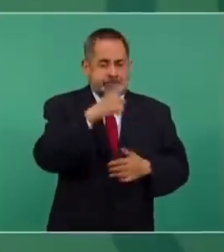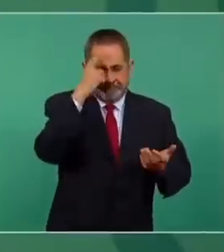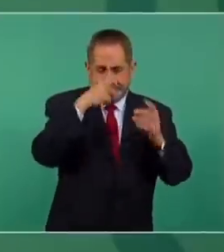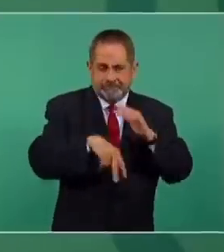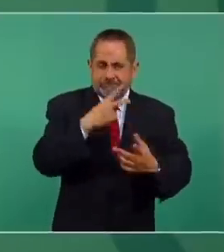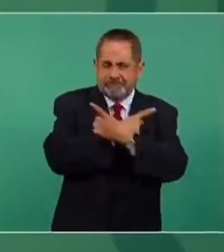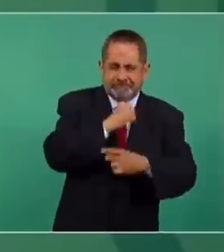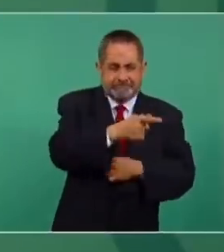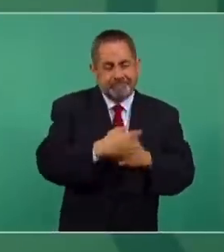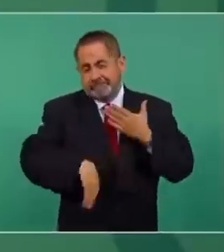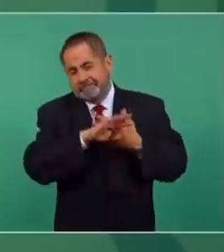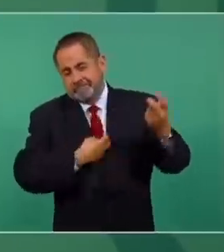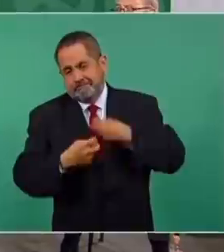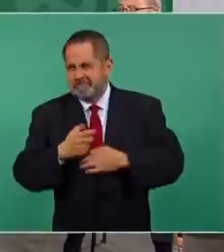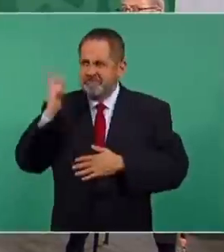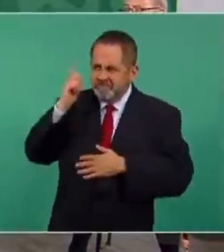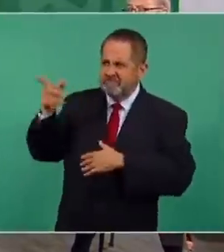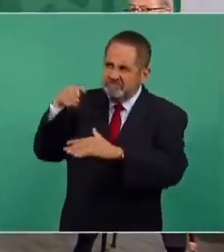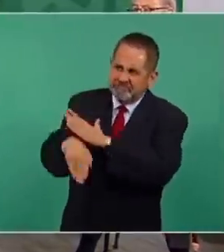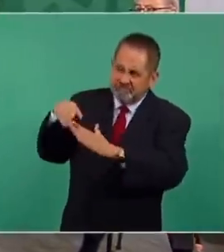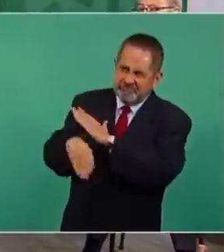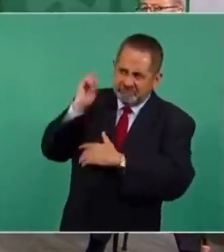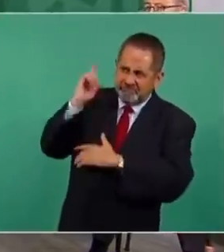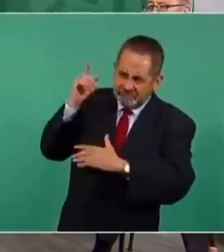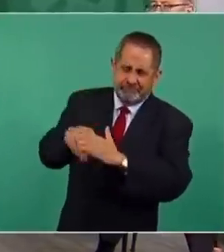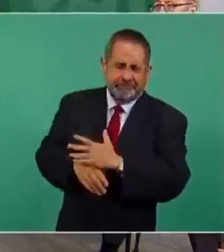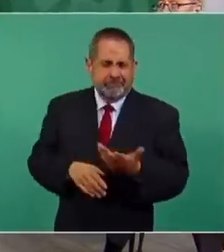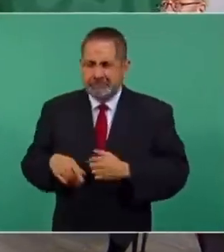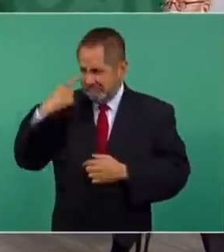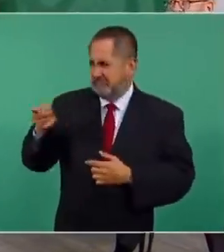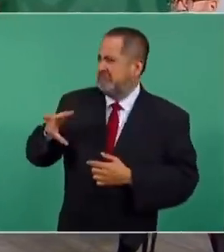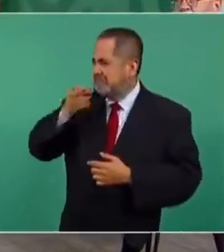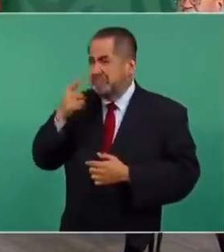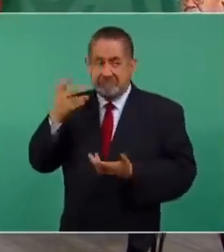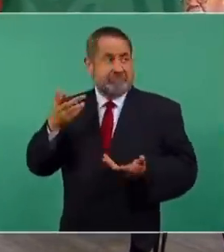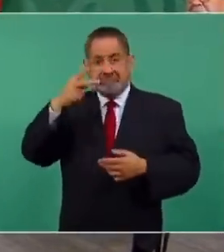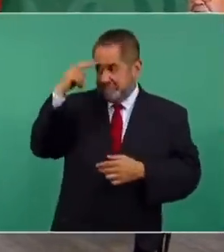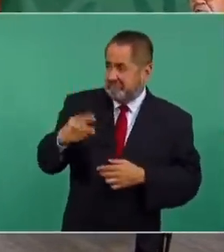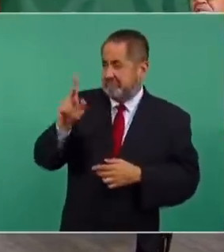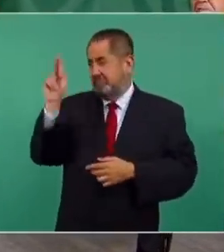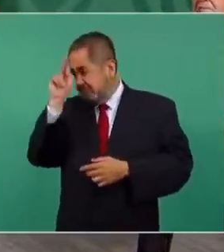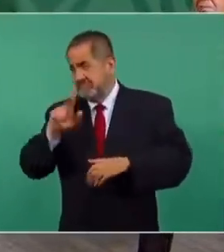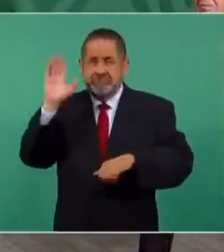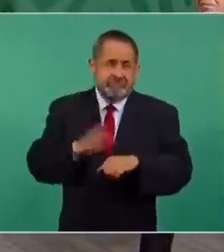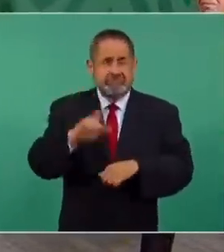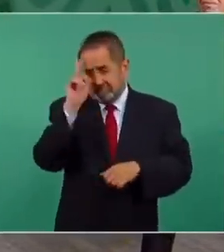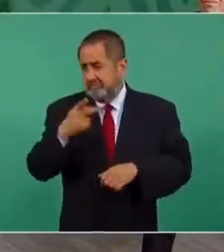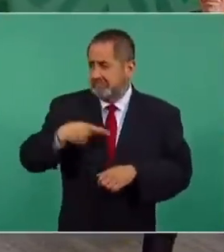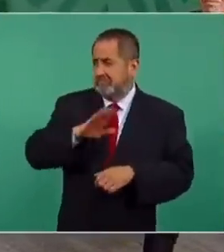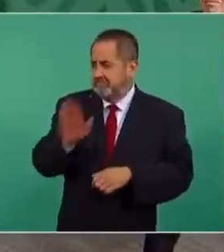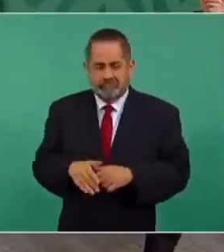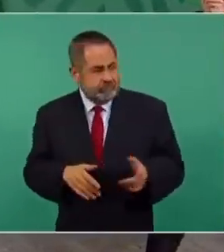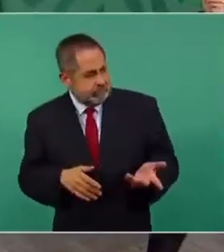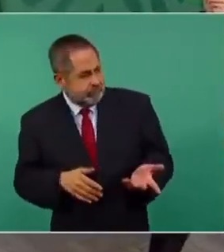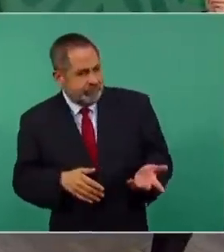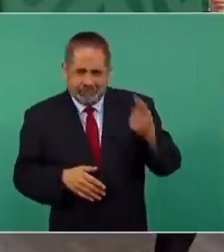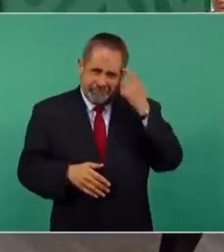escrúpulos que apostaba que nos fuera mal. Que pudieran decir México es el país con más muertos. Y